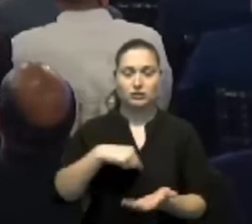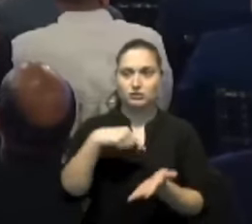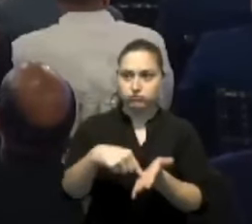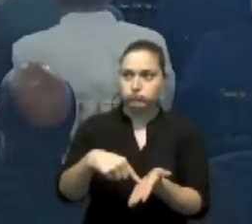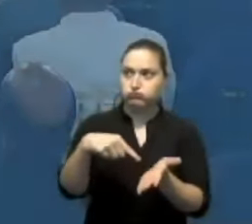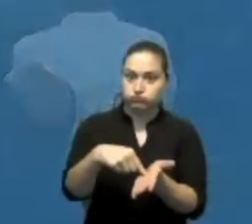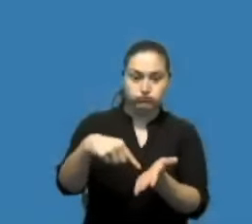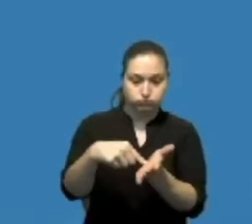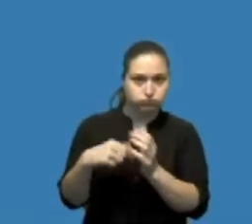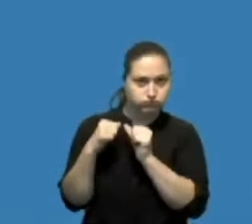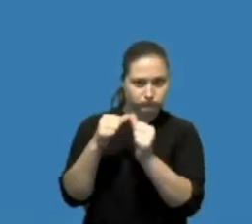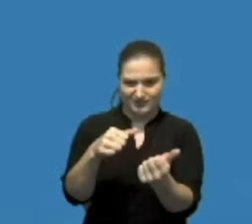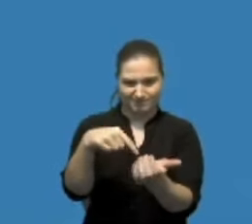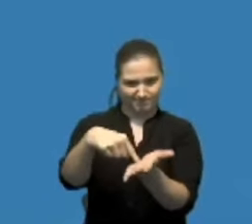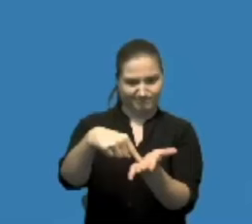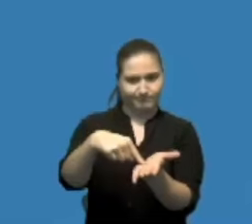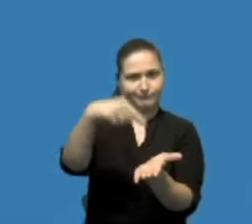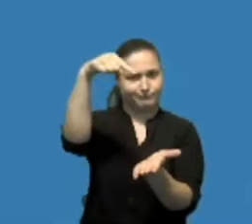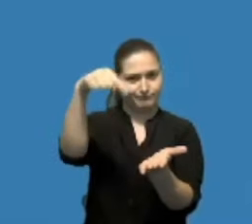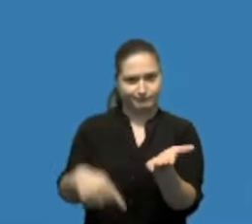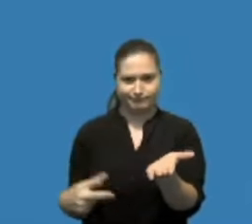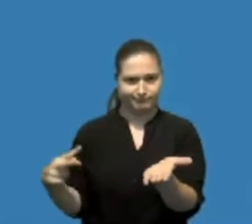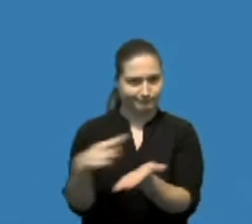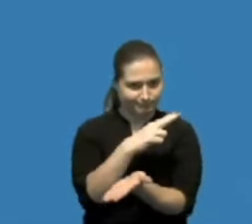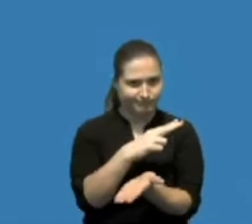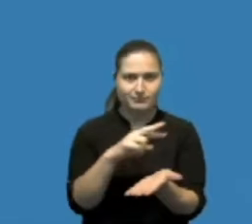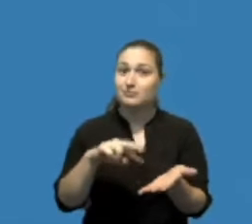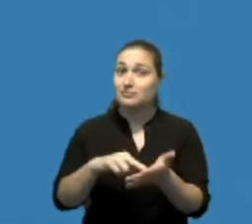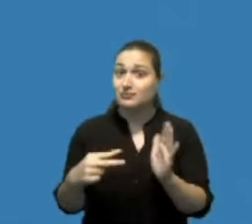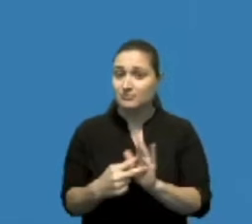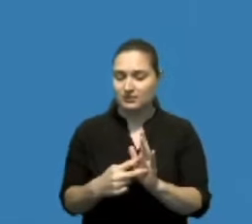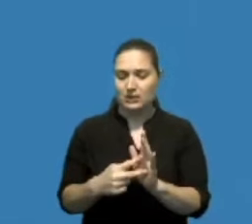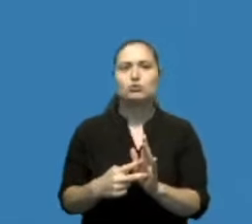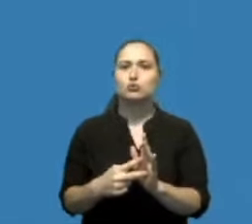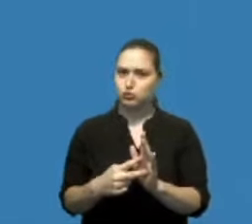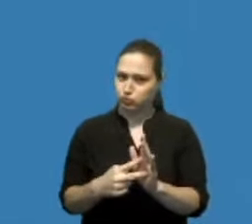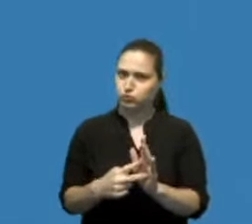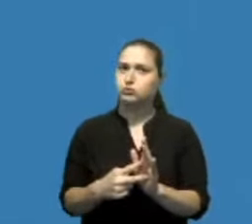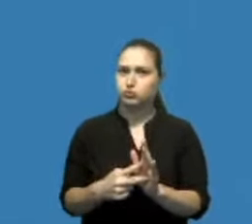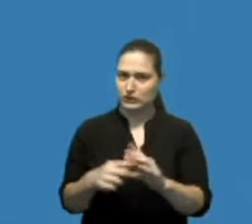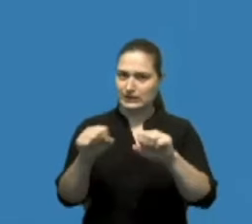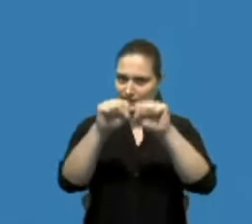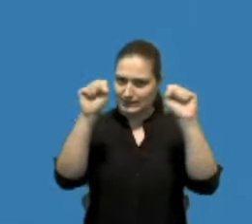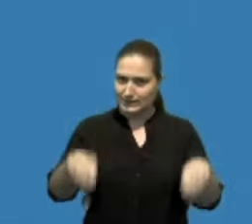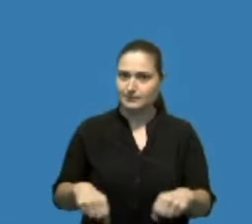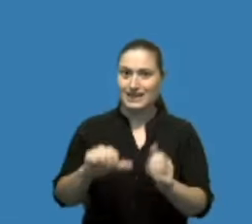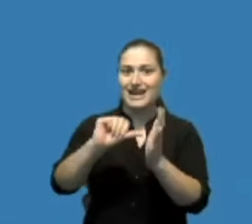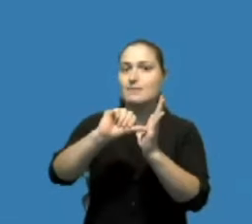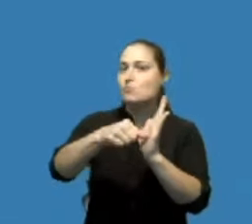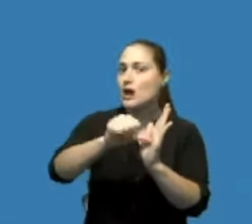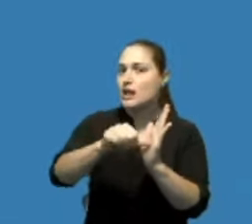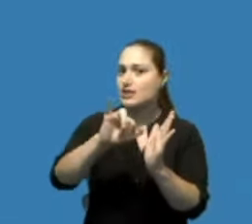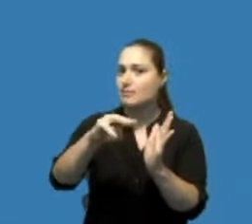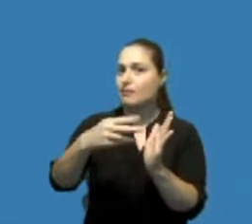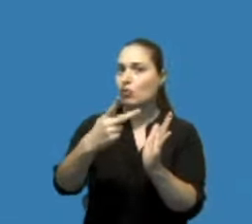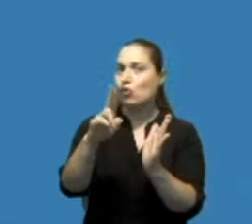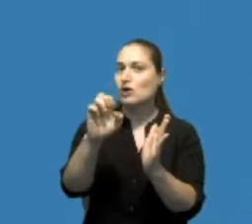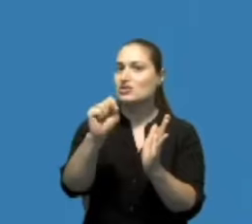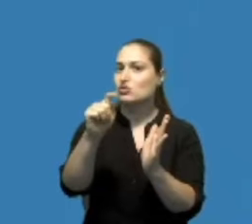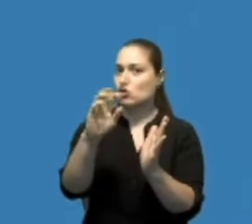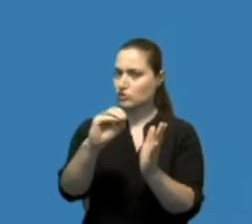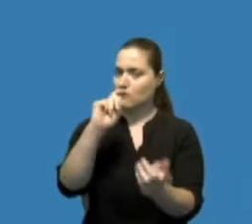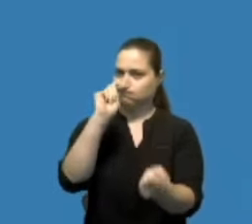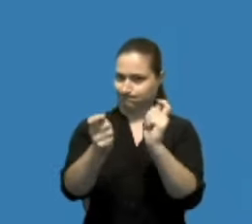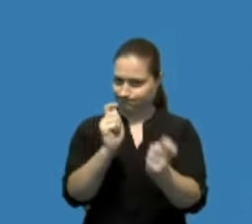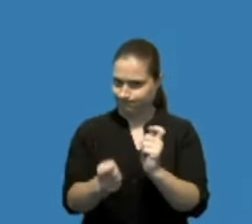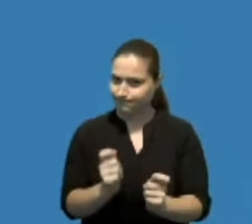significa realizar cambios significativos a la estructura del sistema tributario. Si bien la deuda